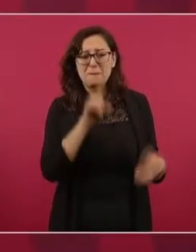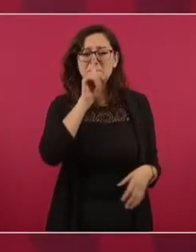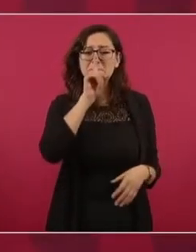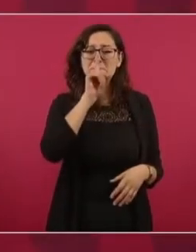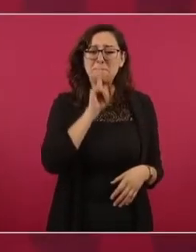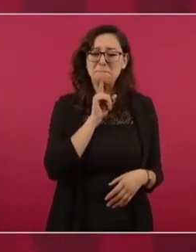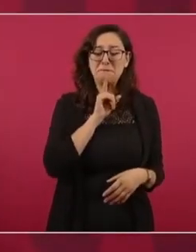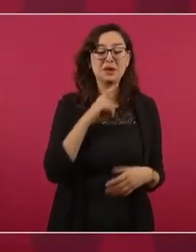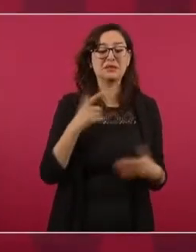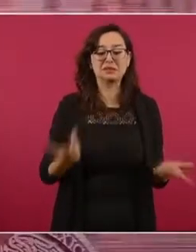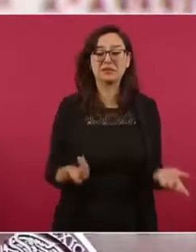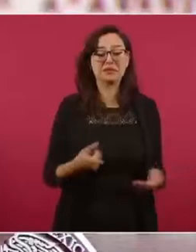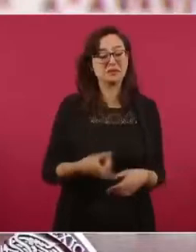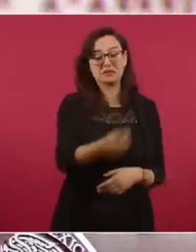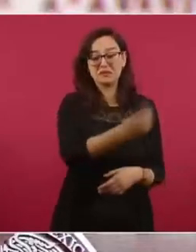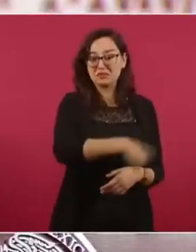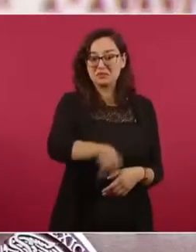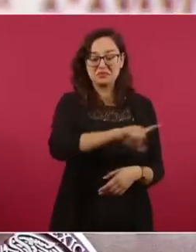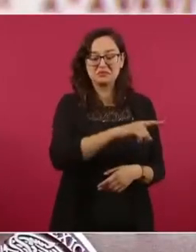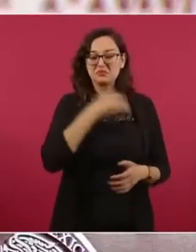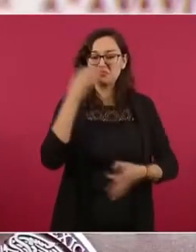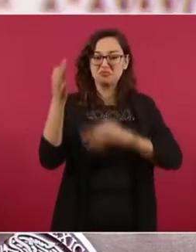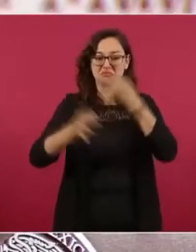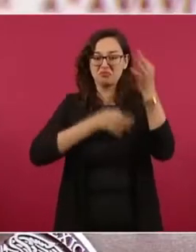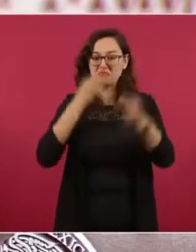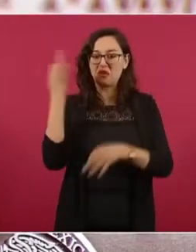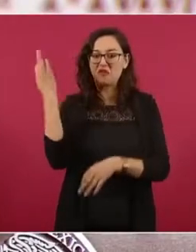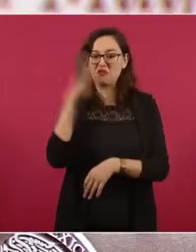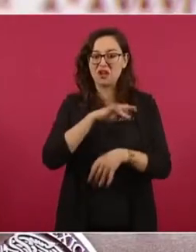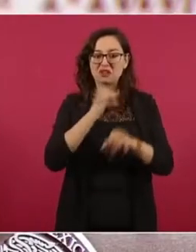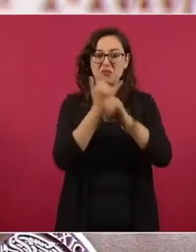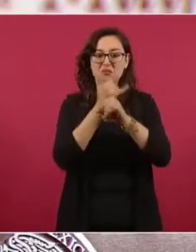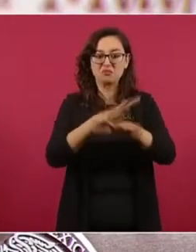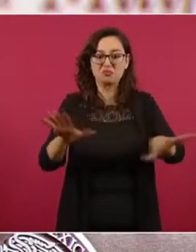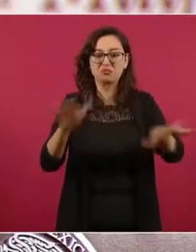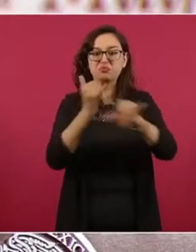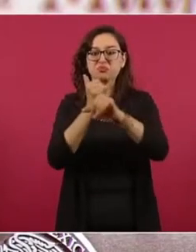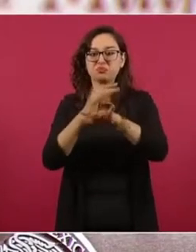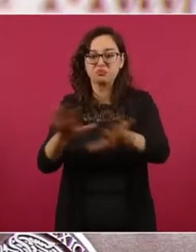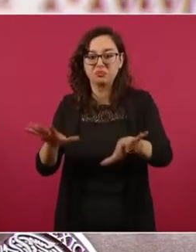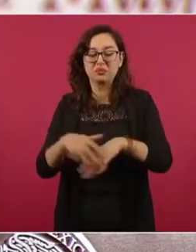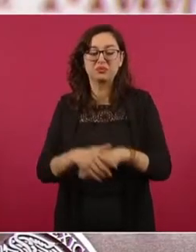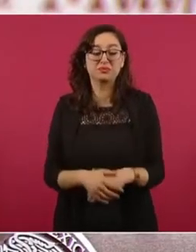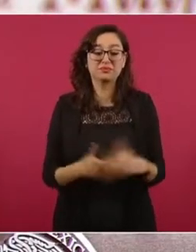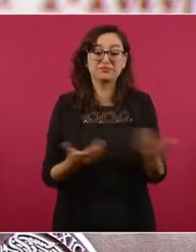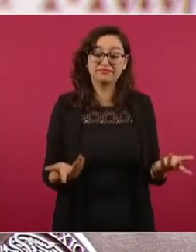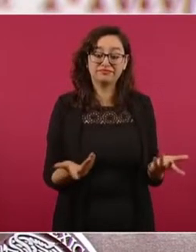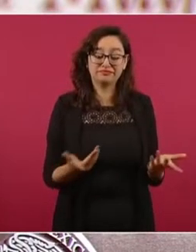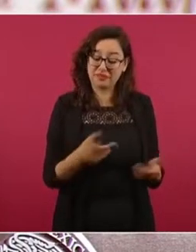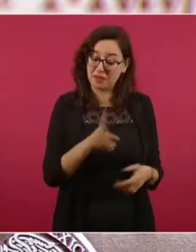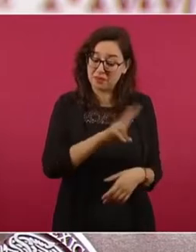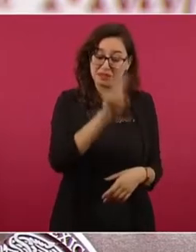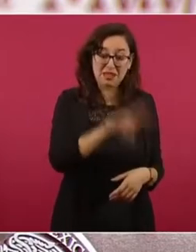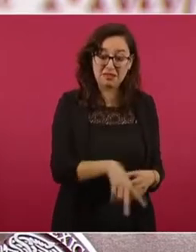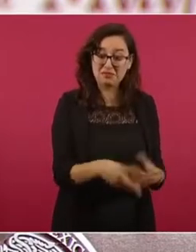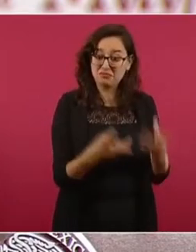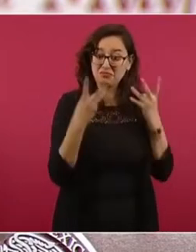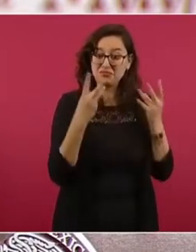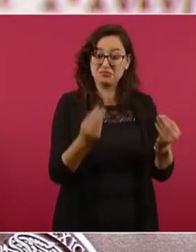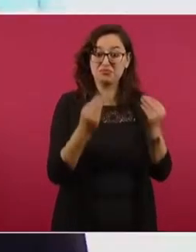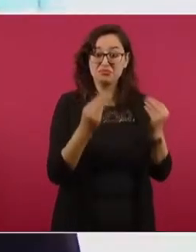a cualquier tren para propagar infodemia, también hay usuarios que describen a la perfección la mentalidad opositora en México.